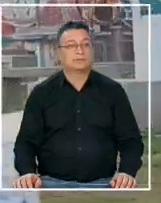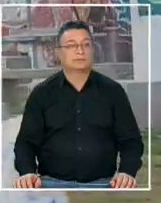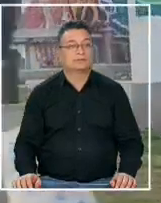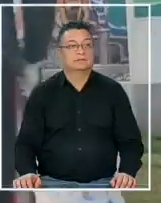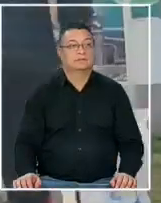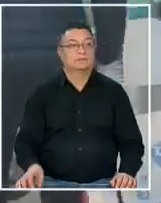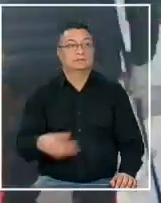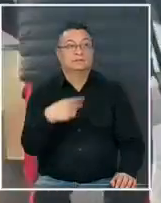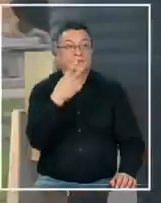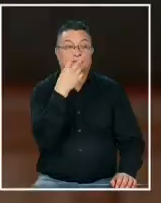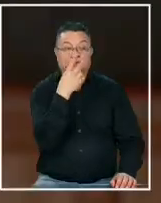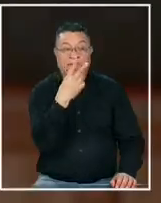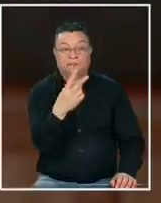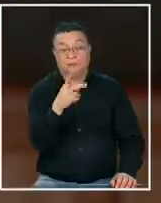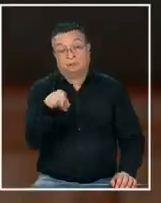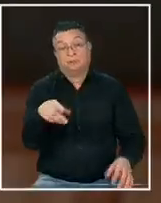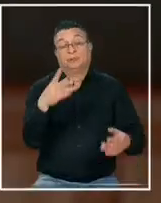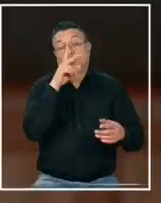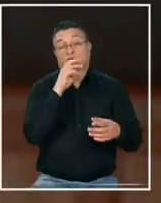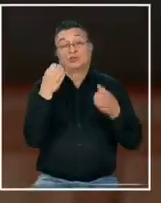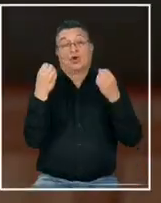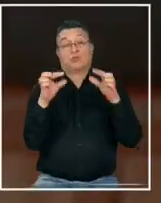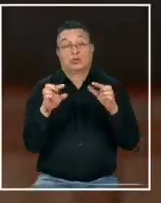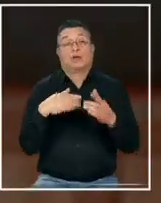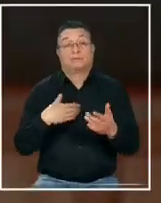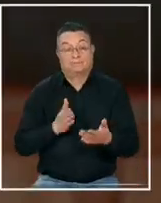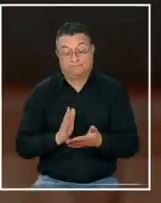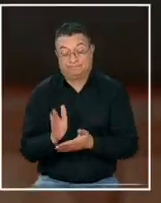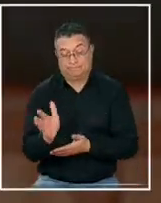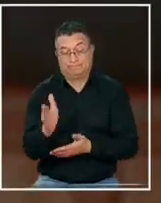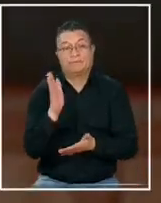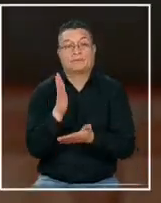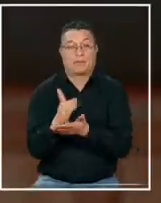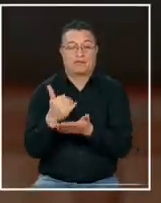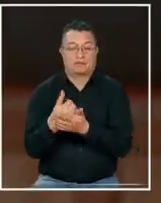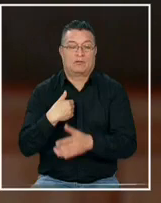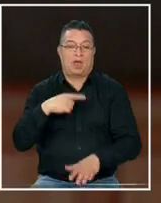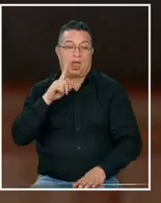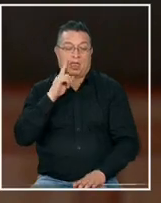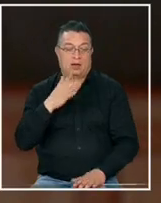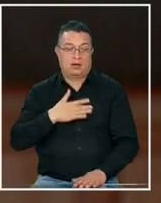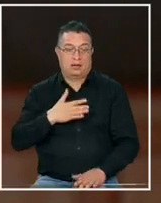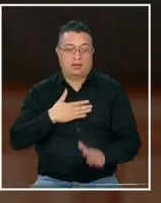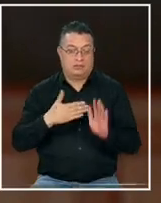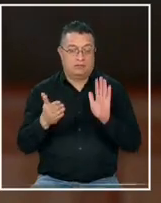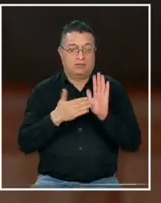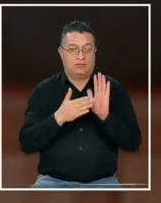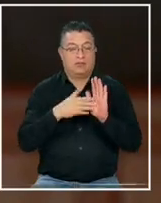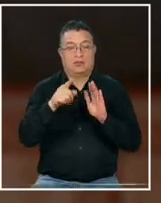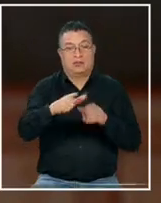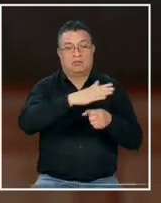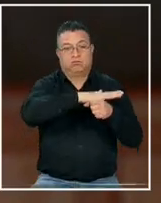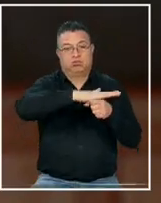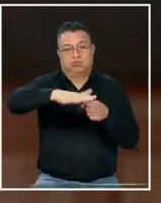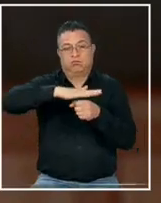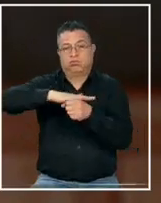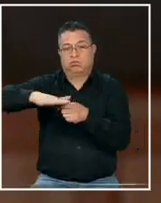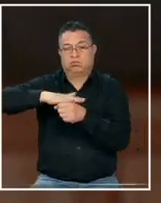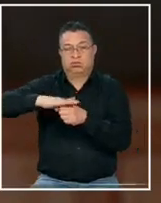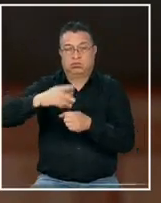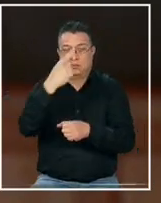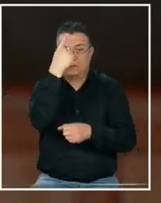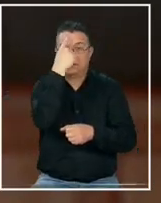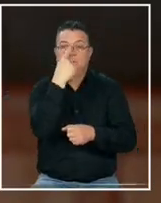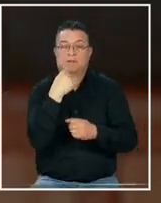Lo vemos como una oportunidad para poder seguir adelante con la planificación que teníamos contemplada en el sentido de erradicar este mausoleo